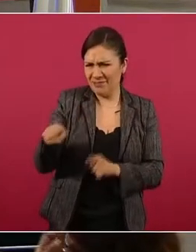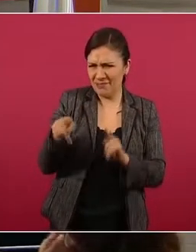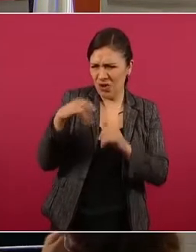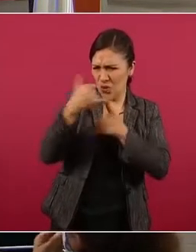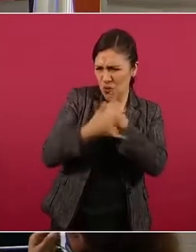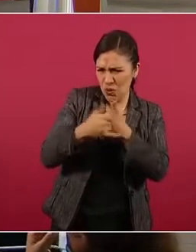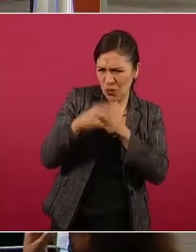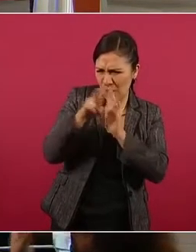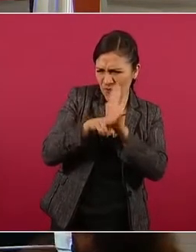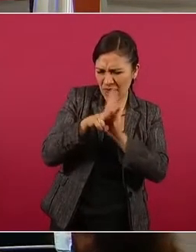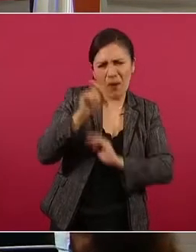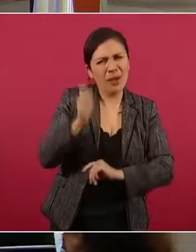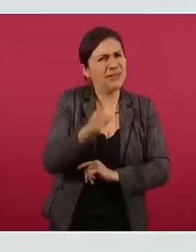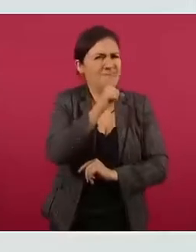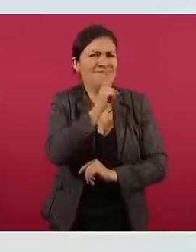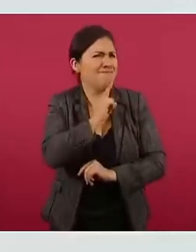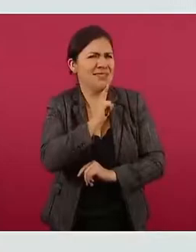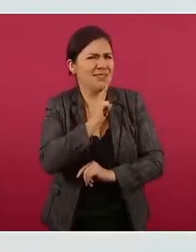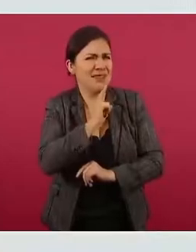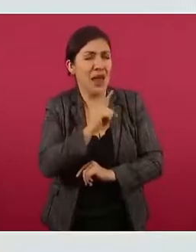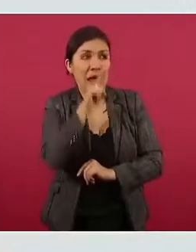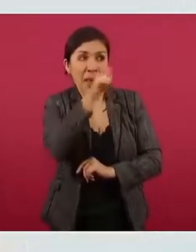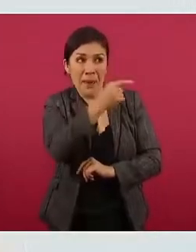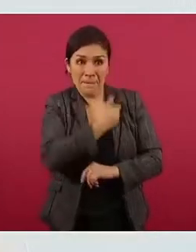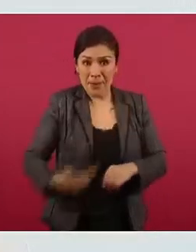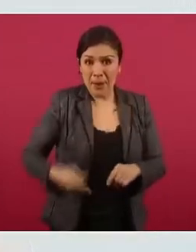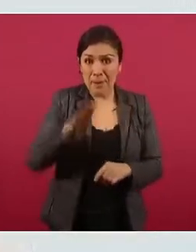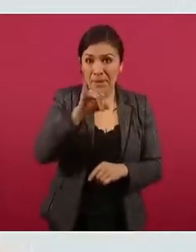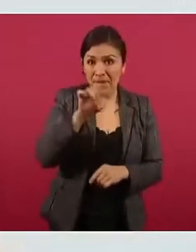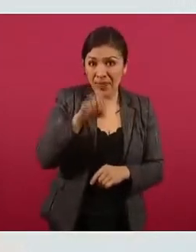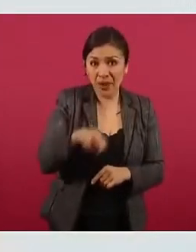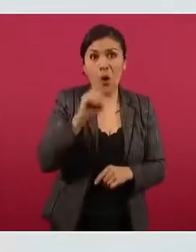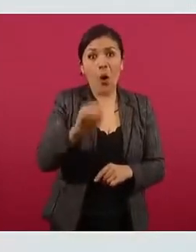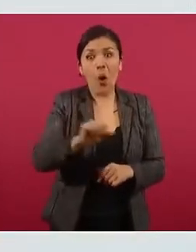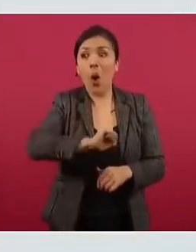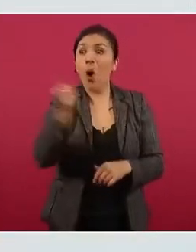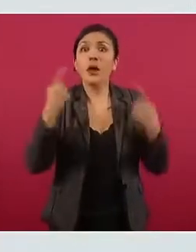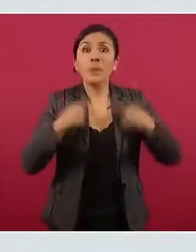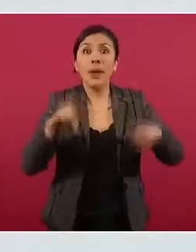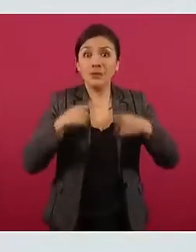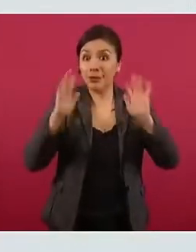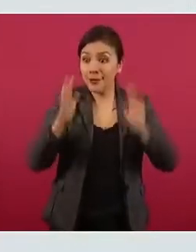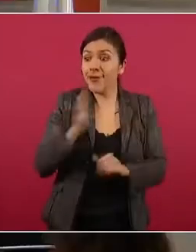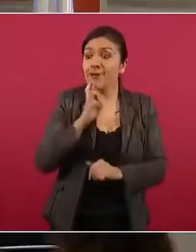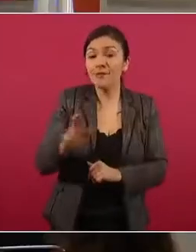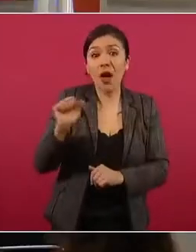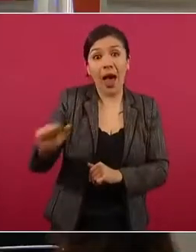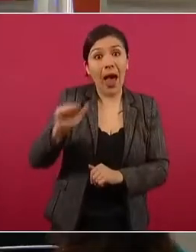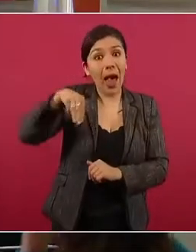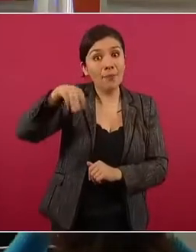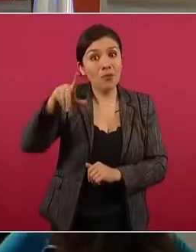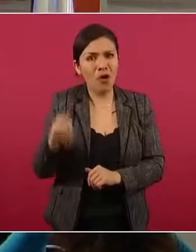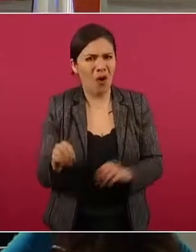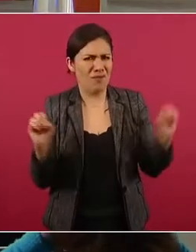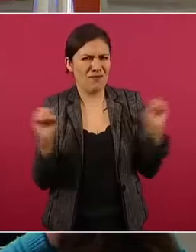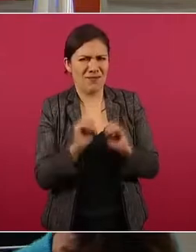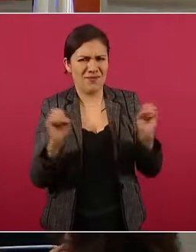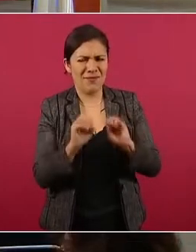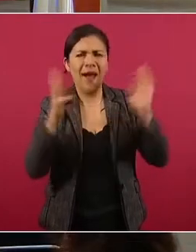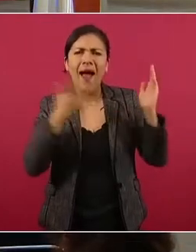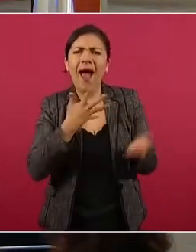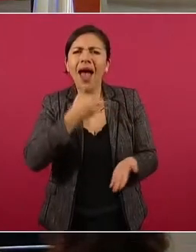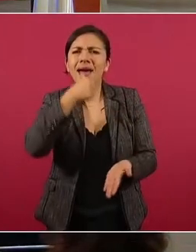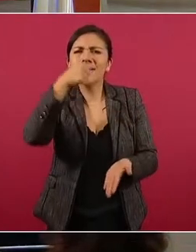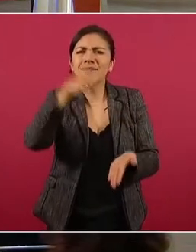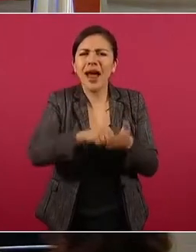Es falso que Biden u otro funcionario haya respondido al presidente de México. Esto consta en un correo